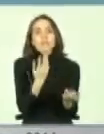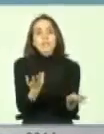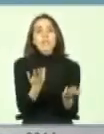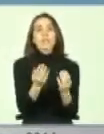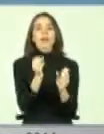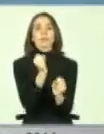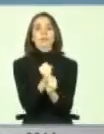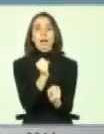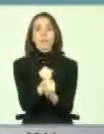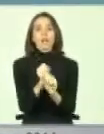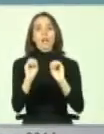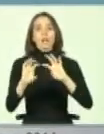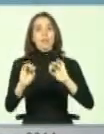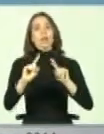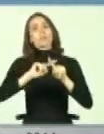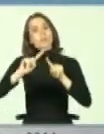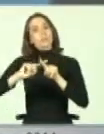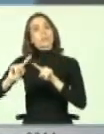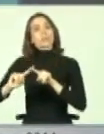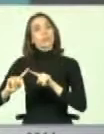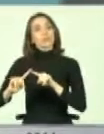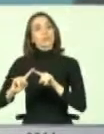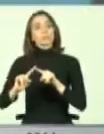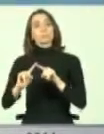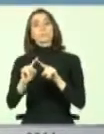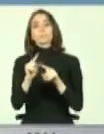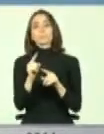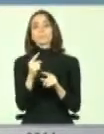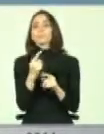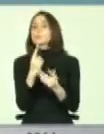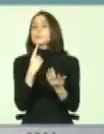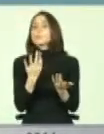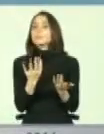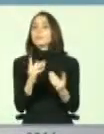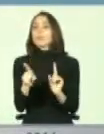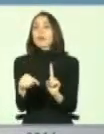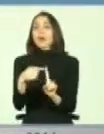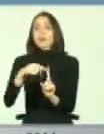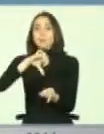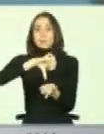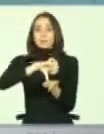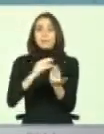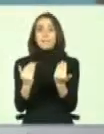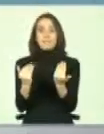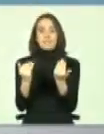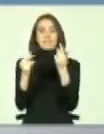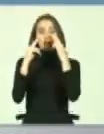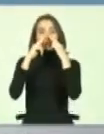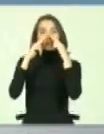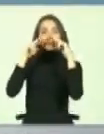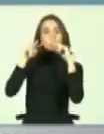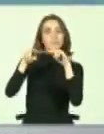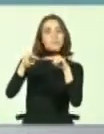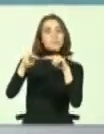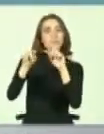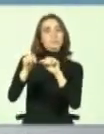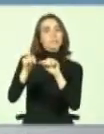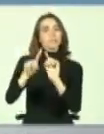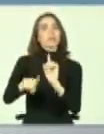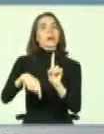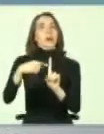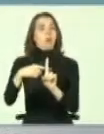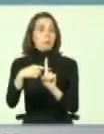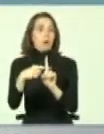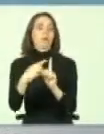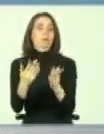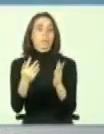educativo y todos los otros. Y cómo necesitábamos además como país visibilizar este fenómeno, además tenemos que